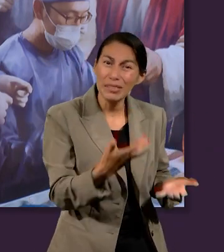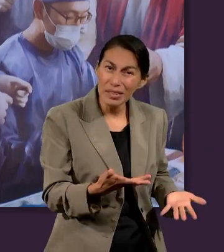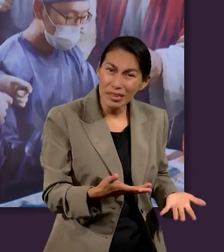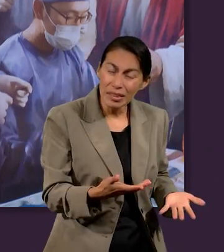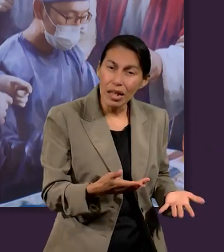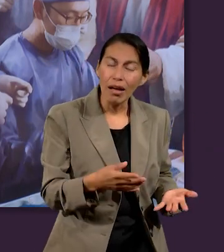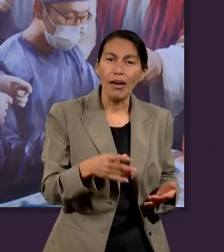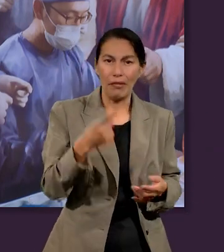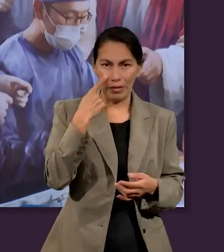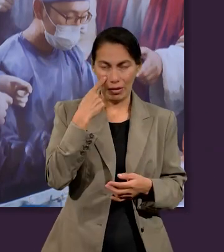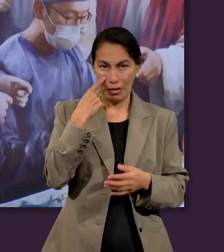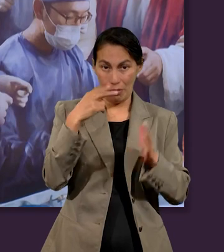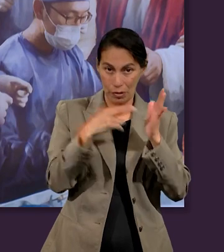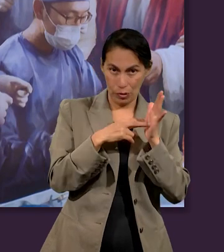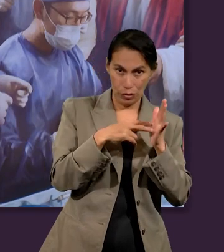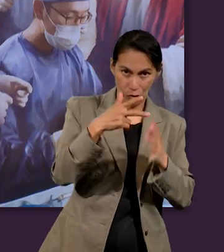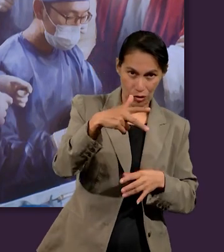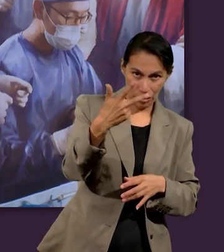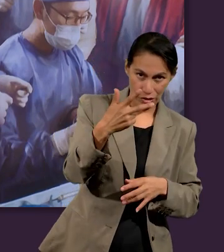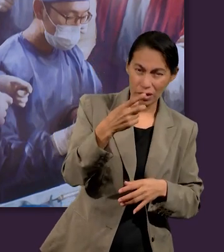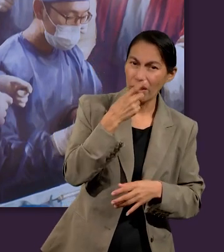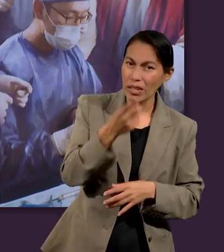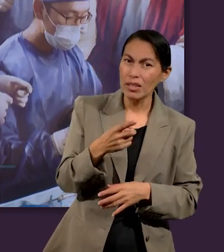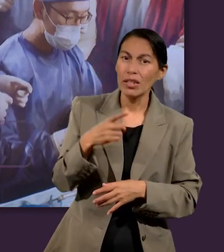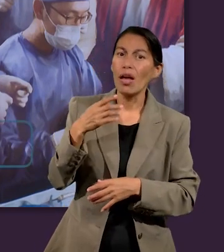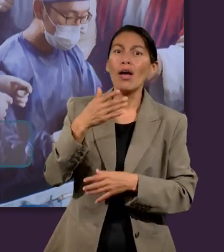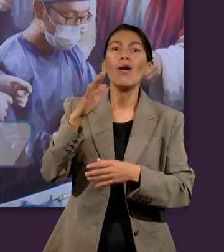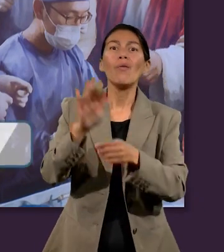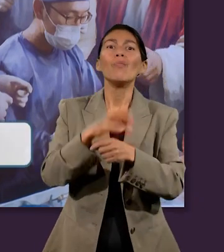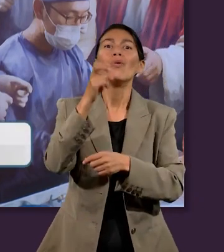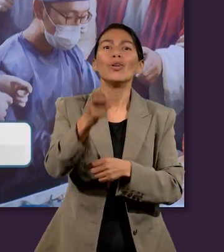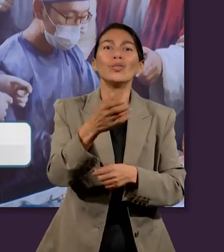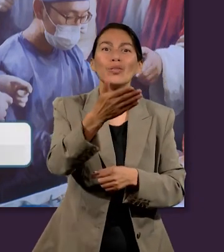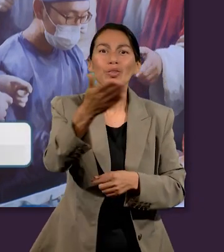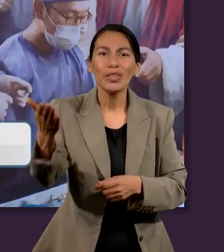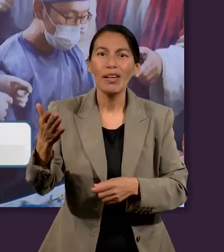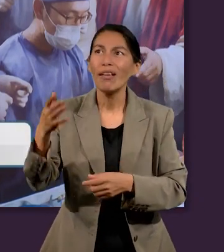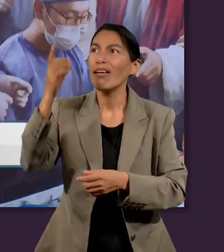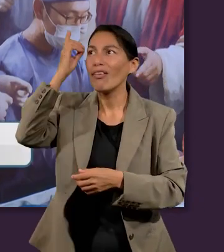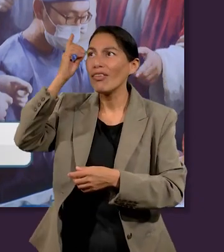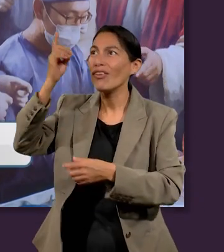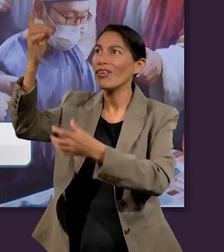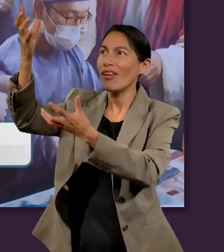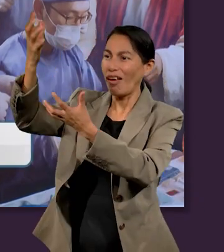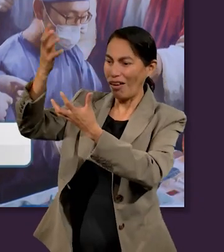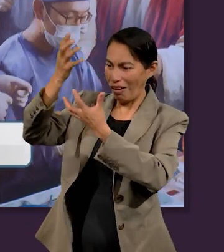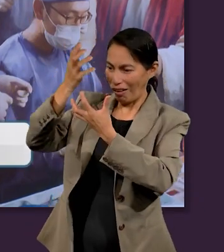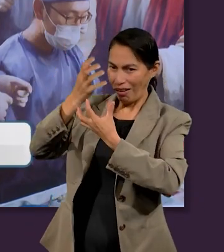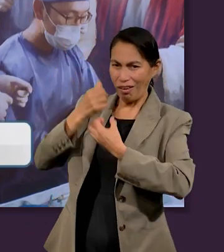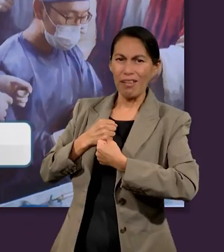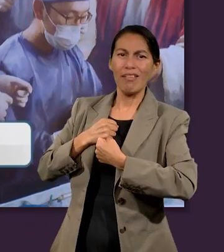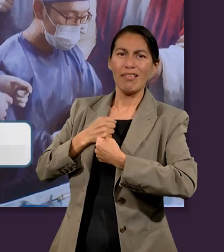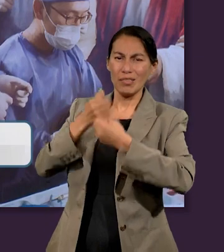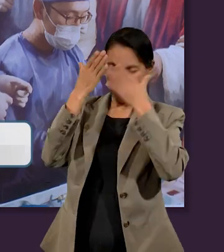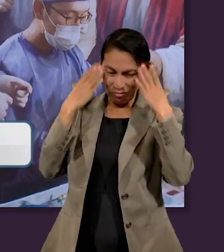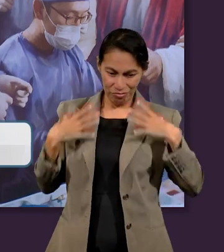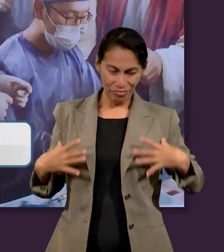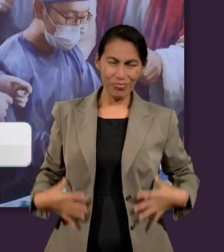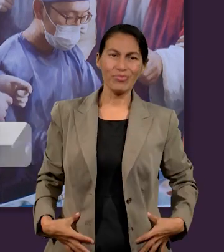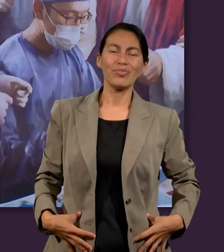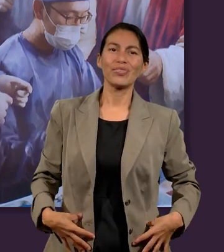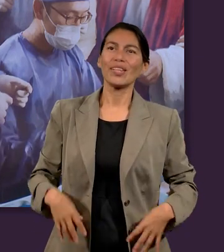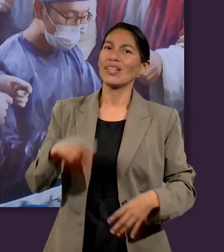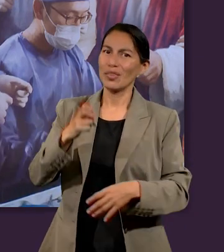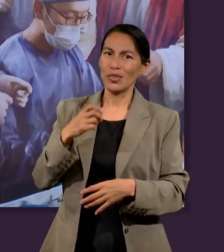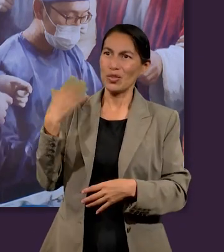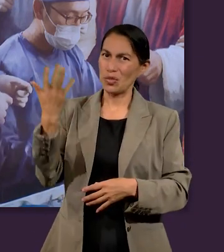de todo eso? Y el versículo 13 nos dice, Por tanto, toma toda la armadura de Dios para que podáis resistir